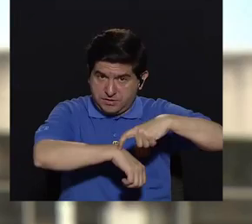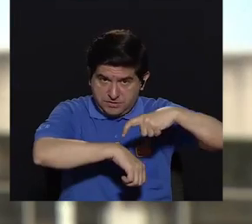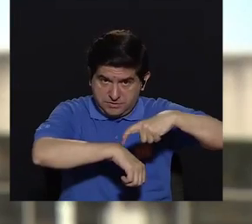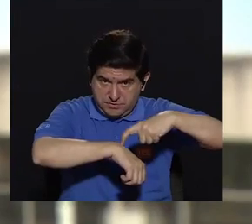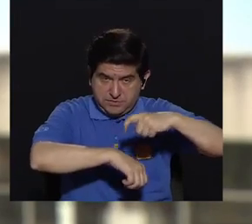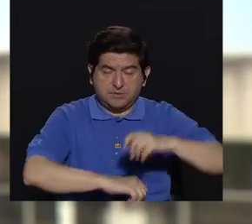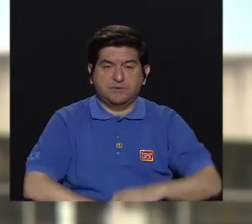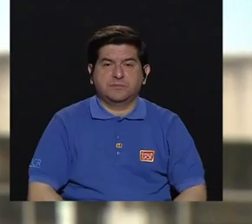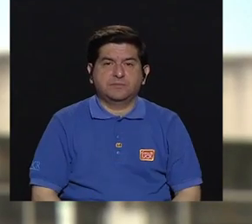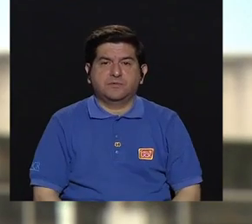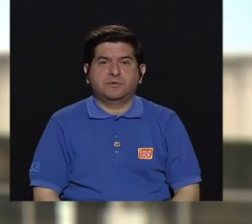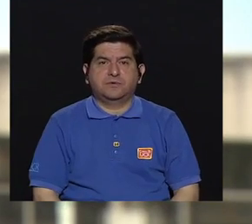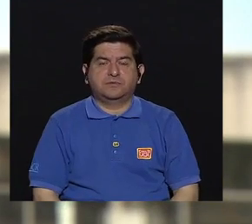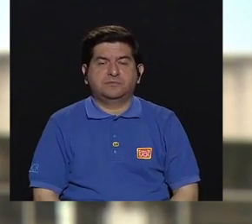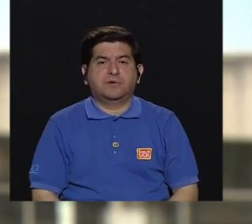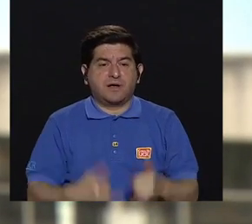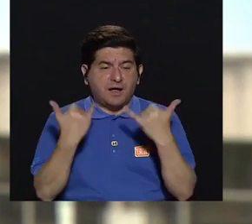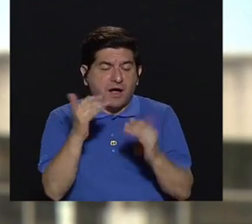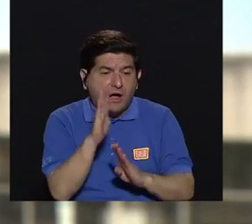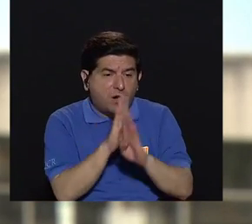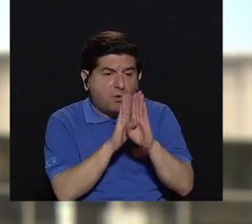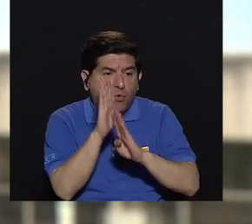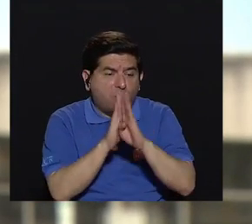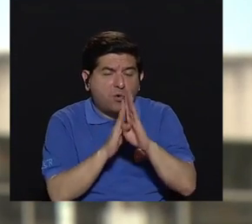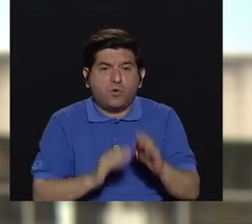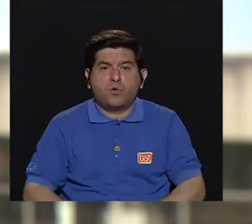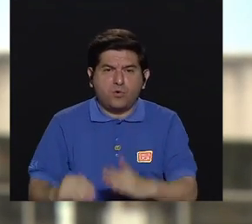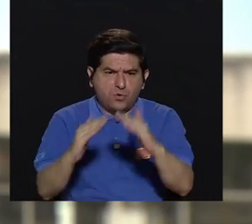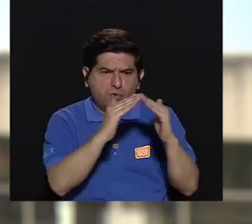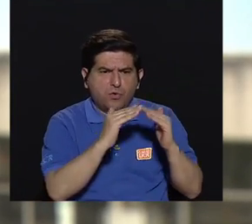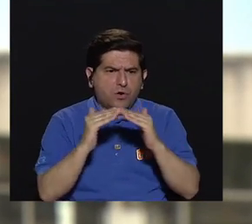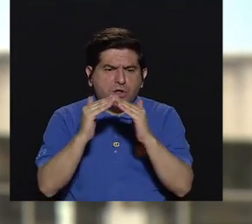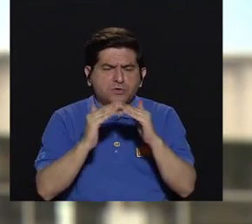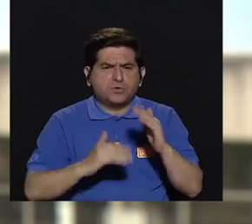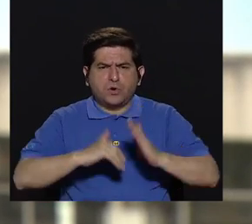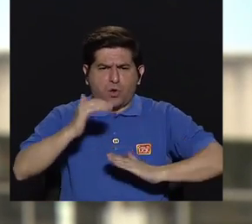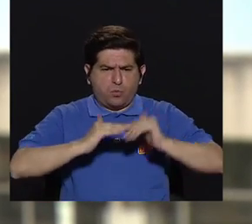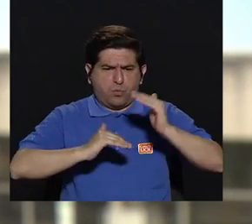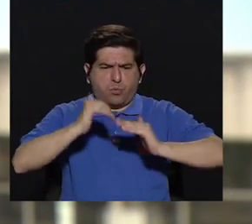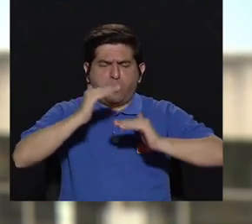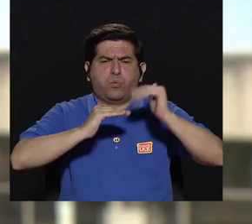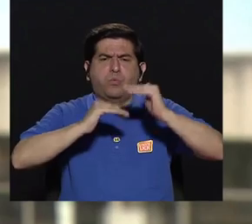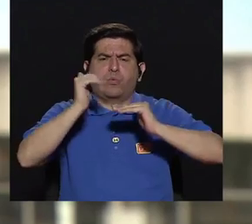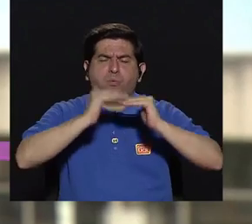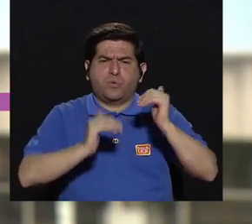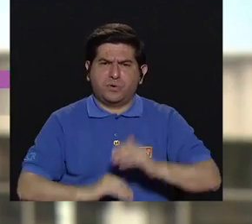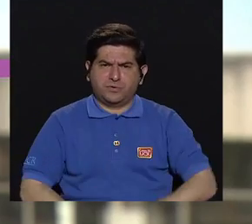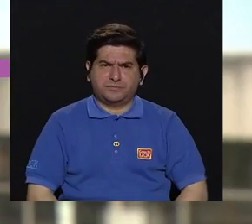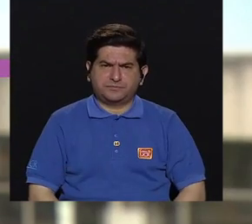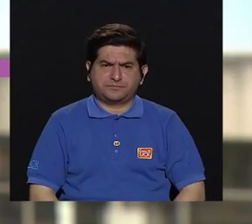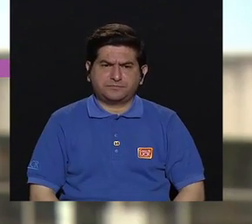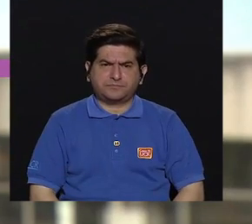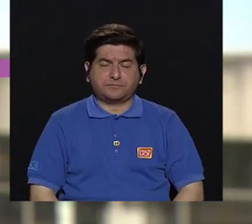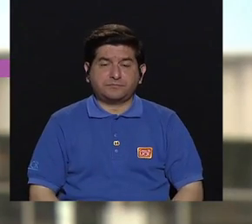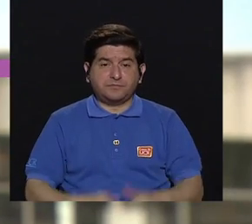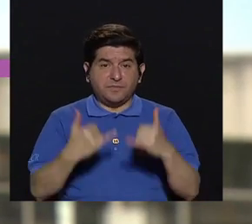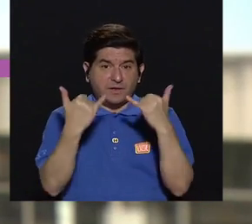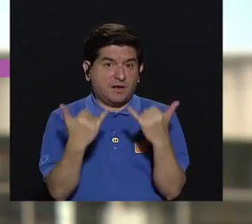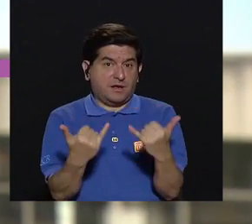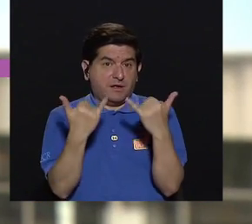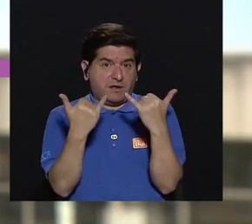día que el desarrollo urbano está creciendo mucho, ¿verdad? Vale, el